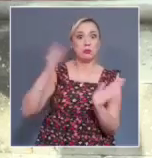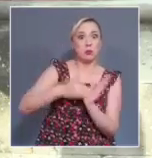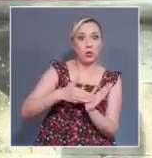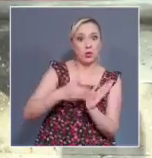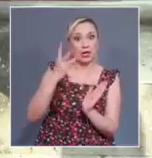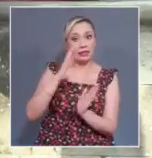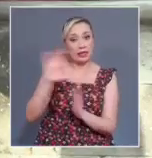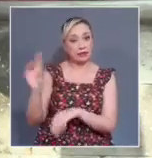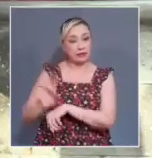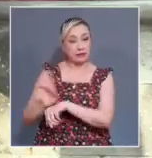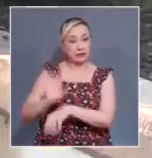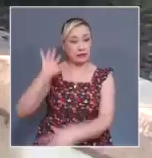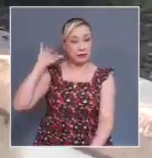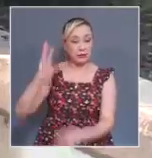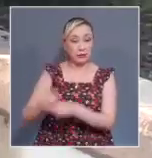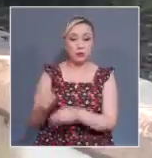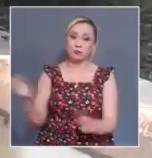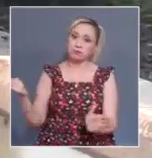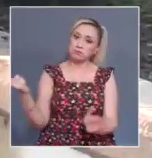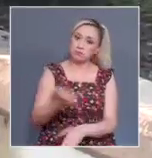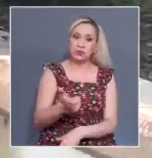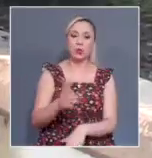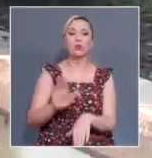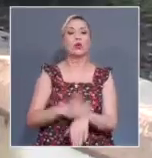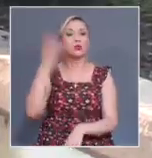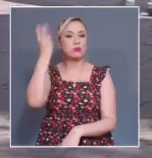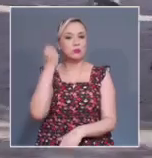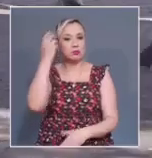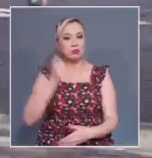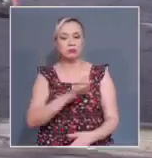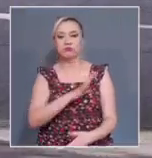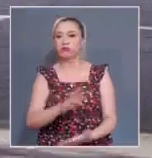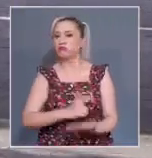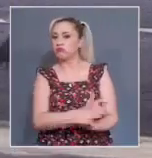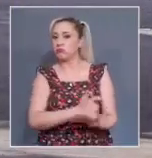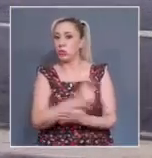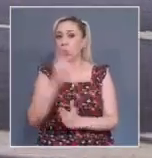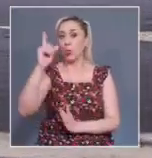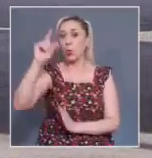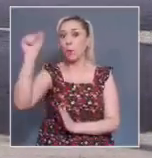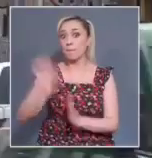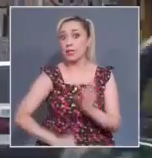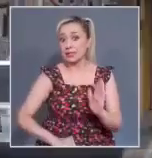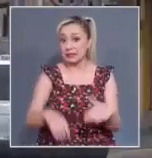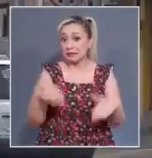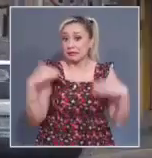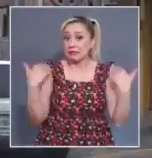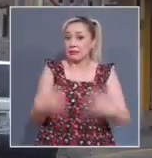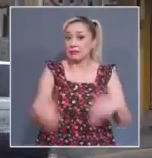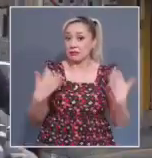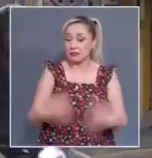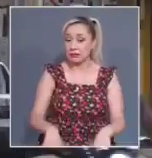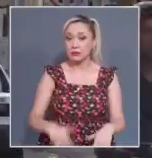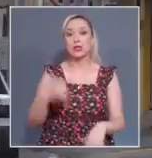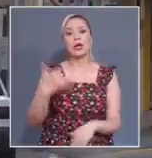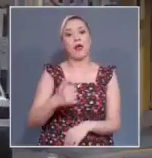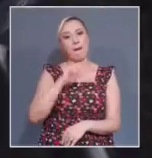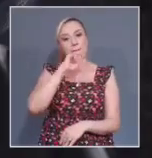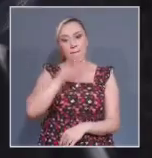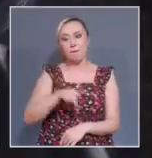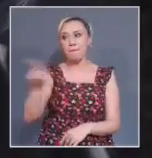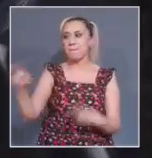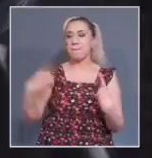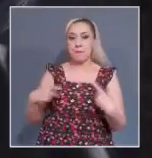alimentos sin causa justificada por más de 30 días y prevé un agravante para los casos en que la persona que debe alimentos